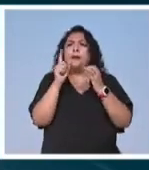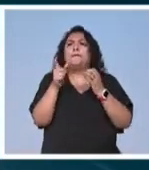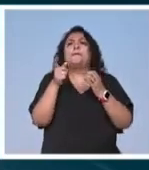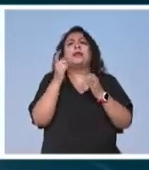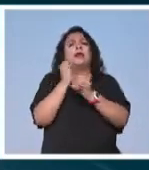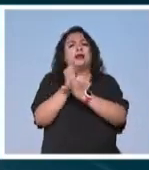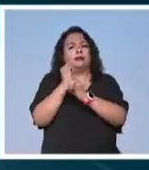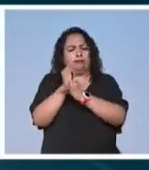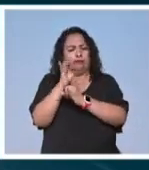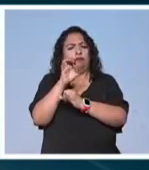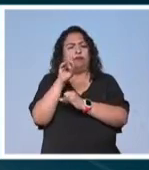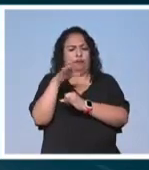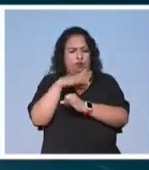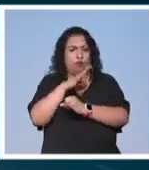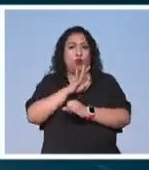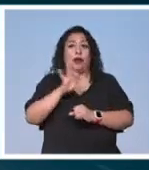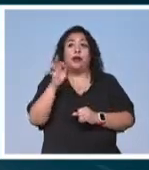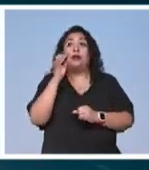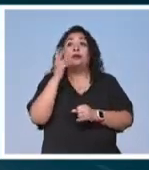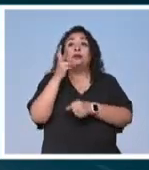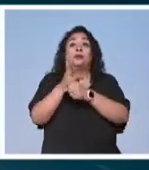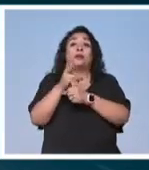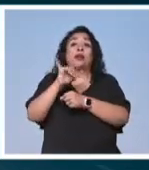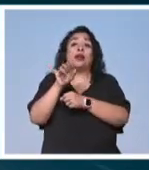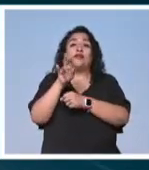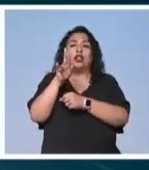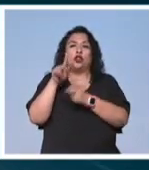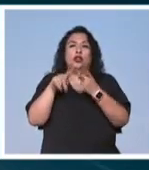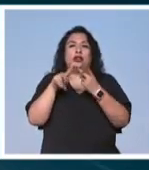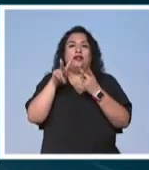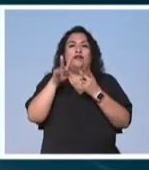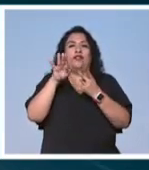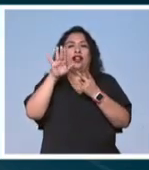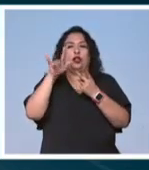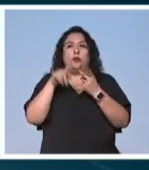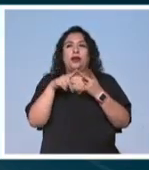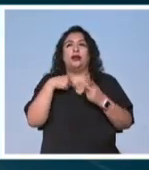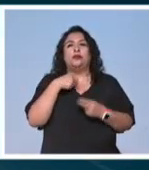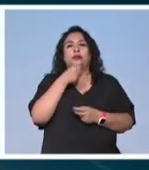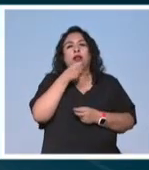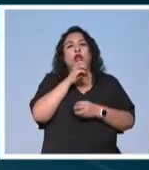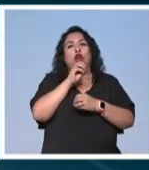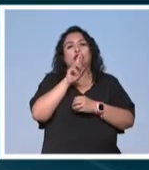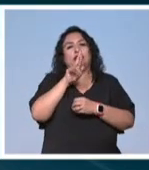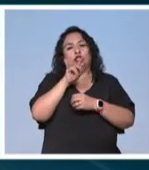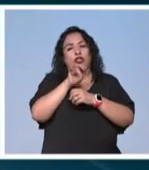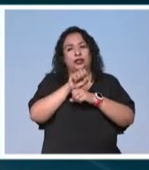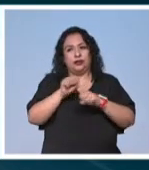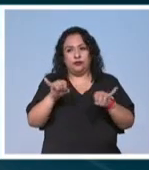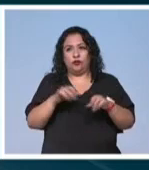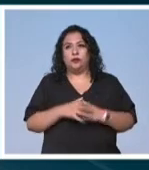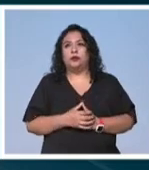de la editorial. Con imágenes de Javier Contreras y Valdomero Ochoa informó Óscar Cortés.